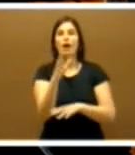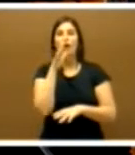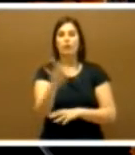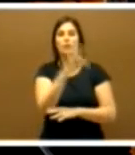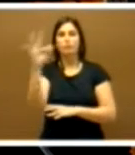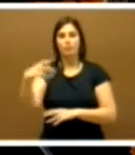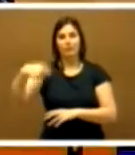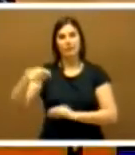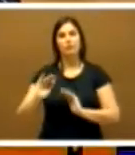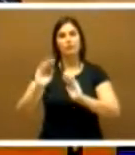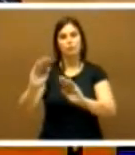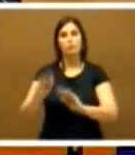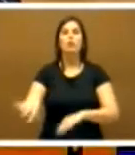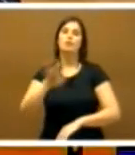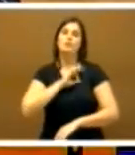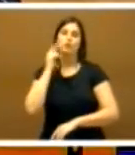señor Fernández Vara.